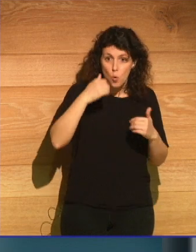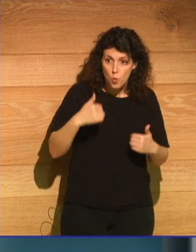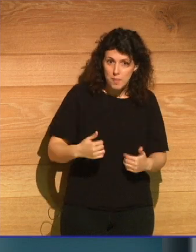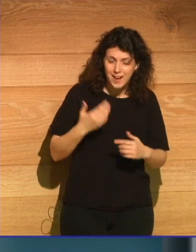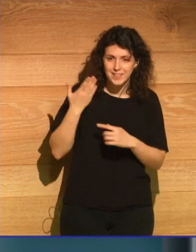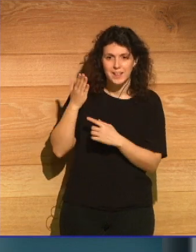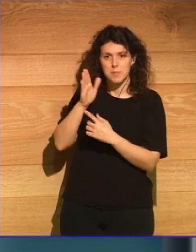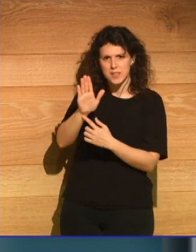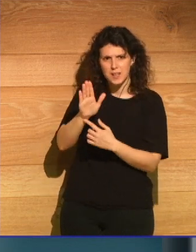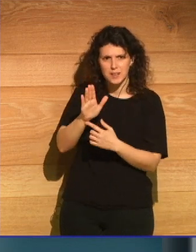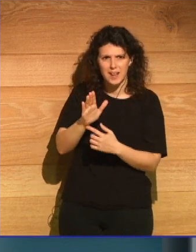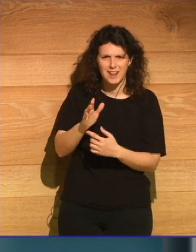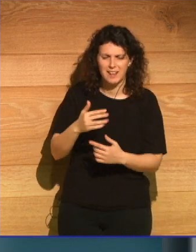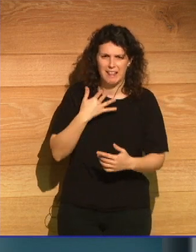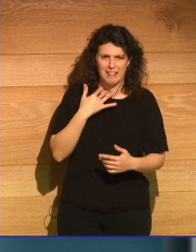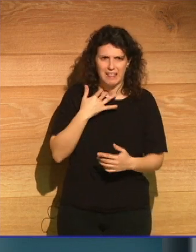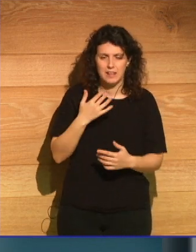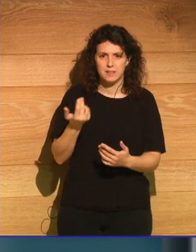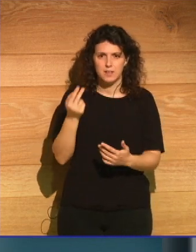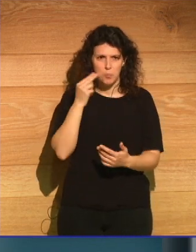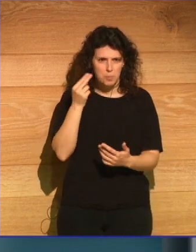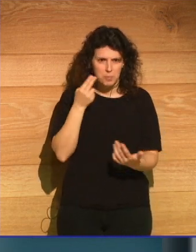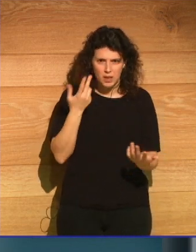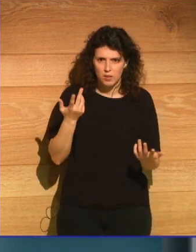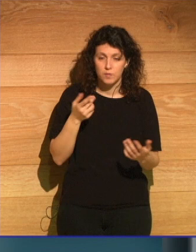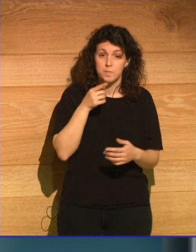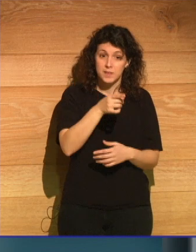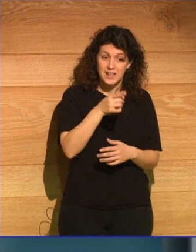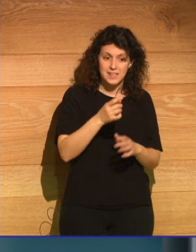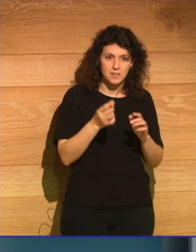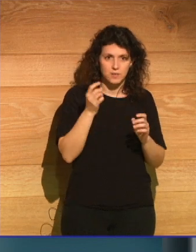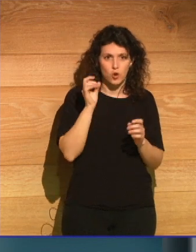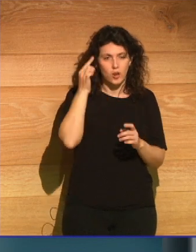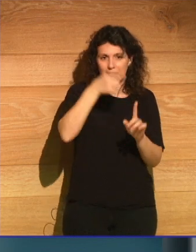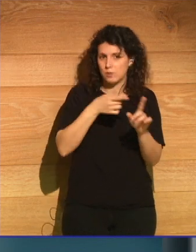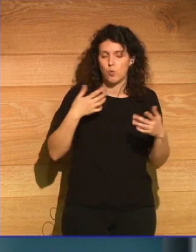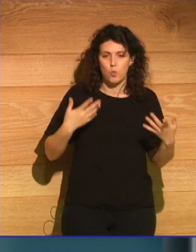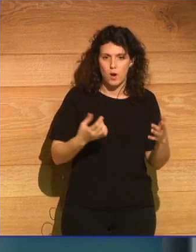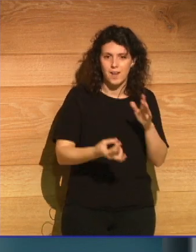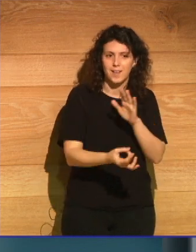demuestran horror asco la idea es generar como una especie de